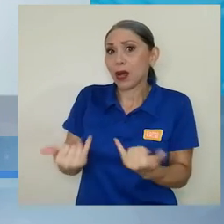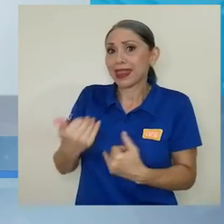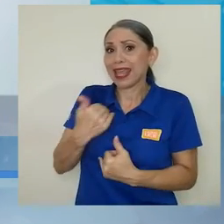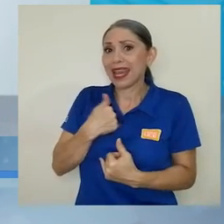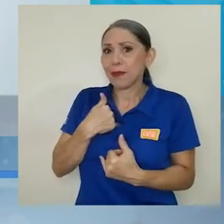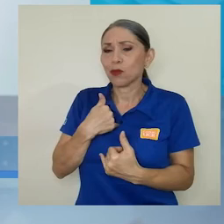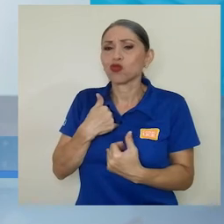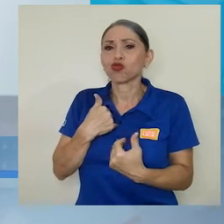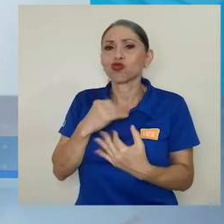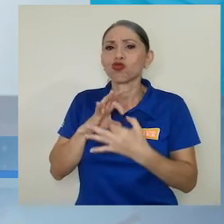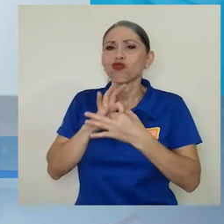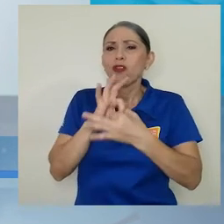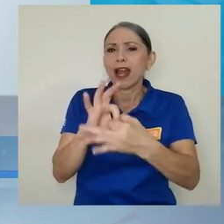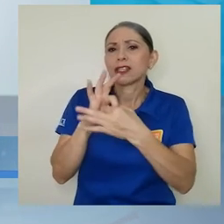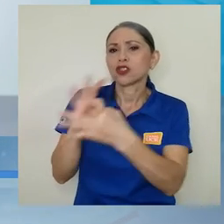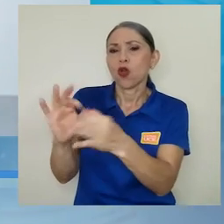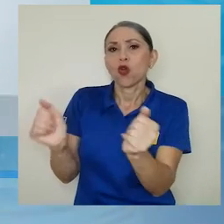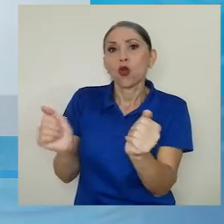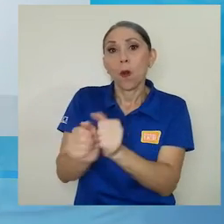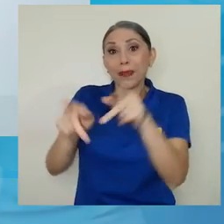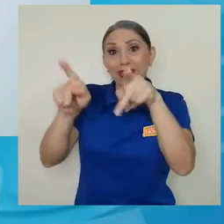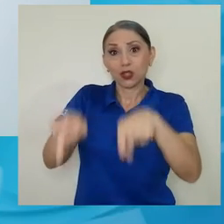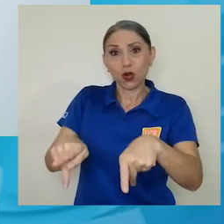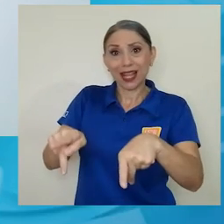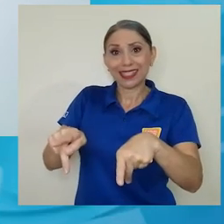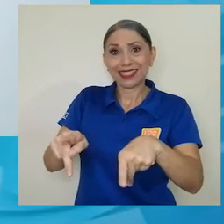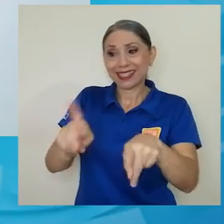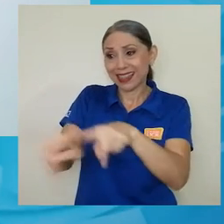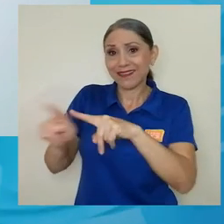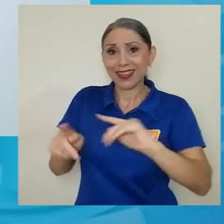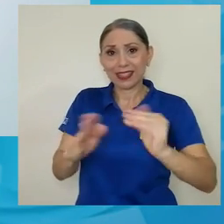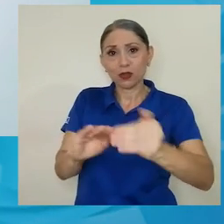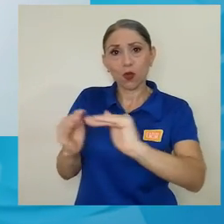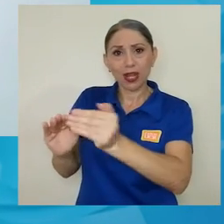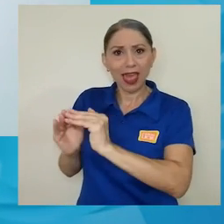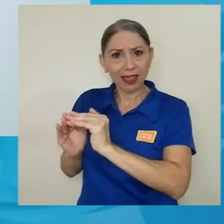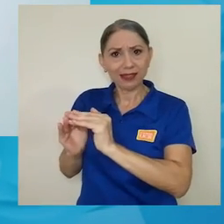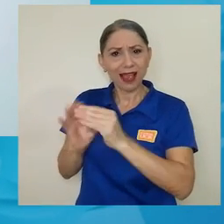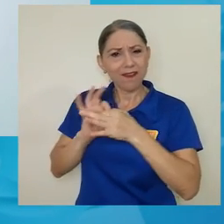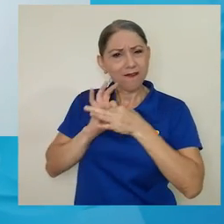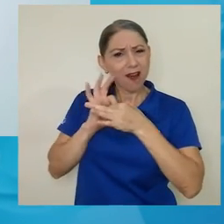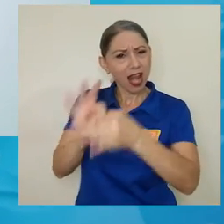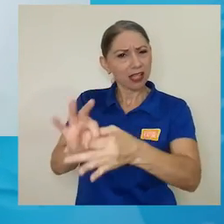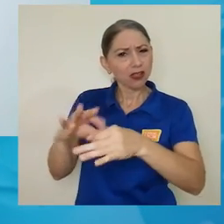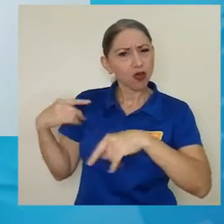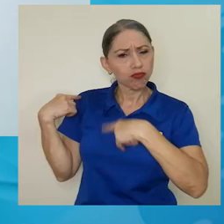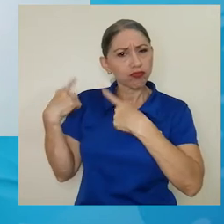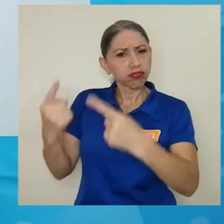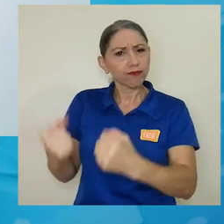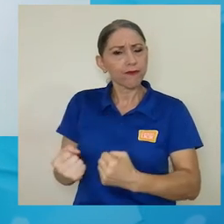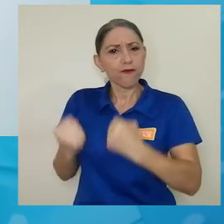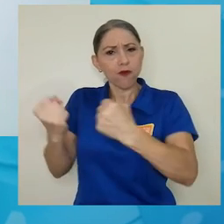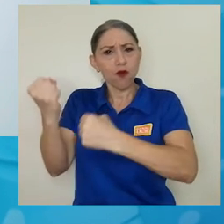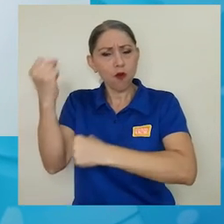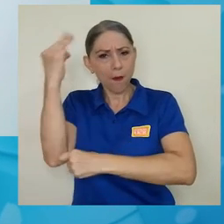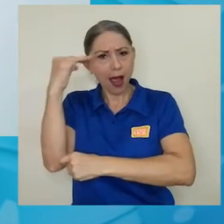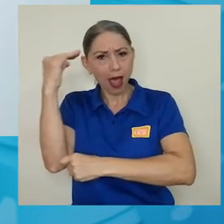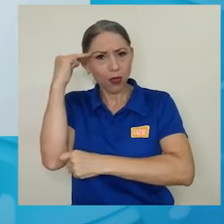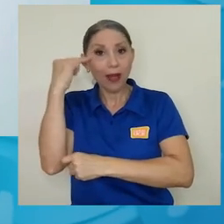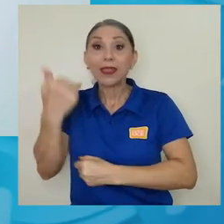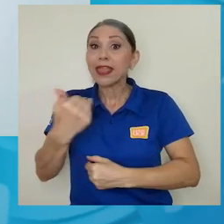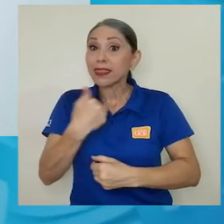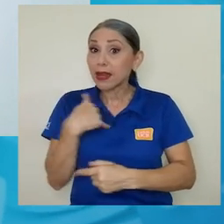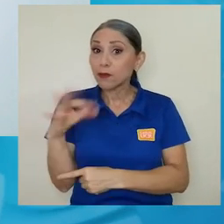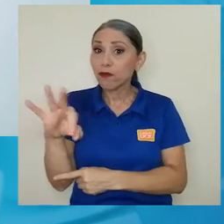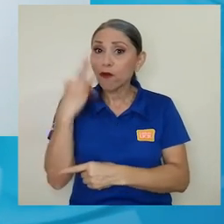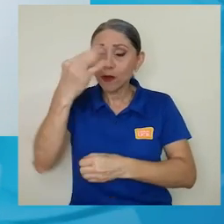tenemos una relación con varios miembros de varias comunidades, una relación ya madura, una relación muy bien asentada, tenemos unas dinámicas